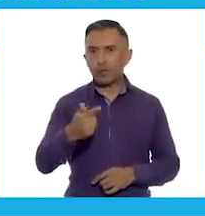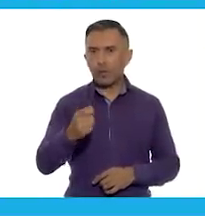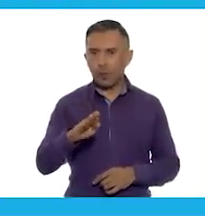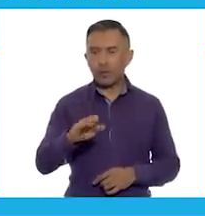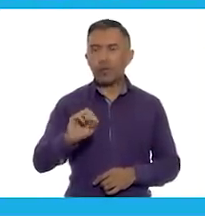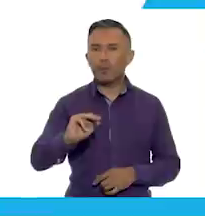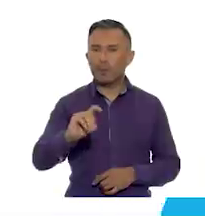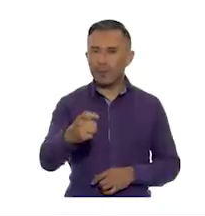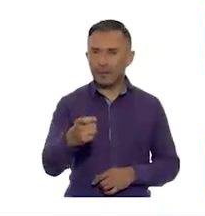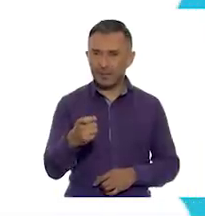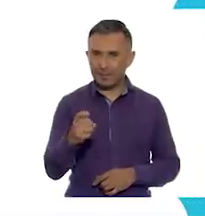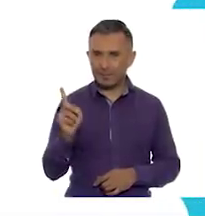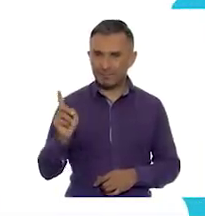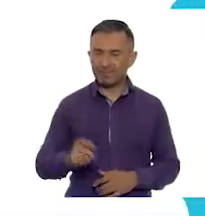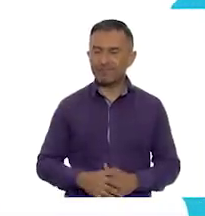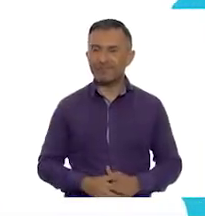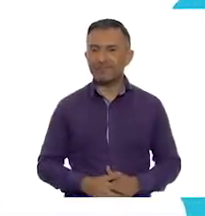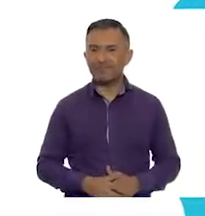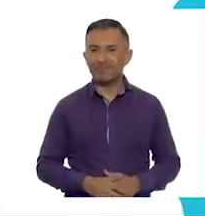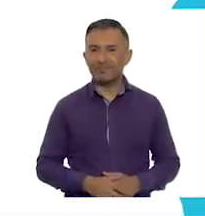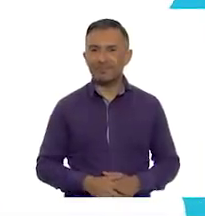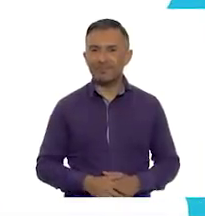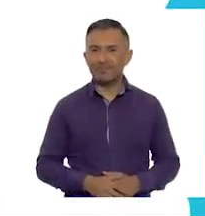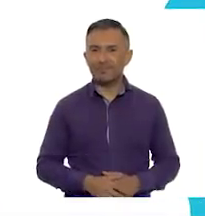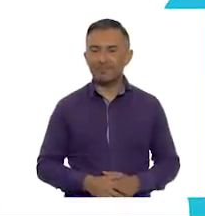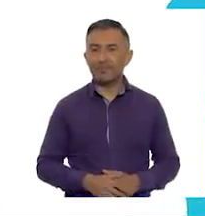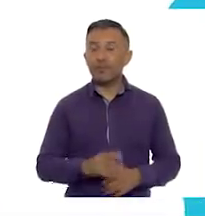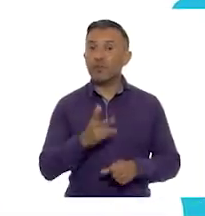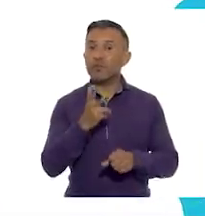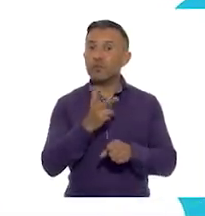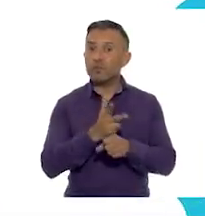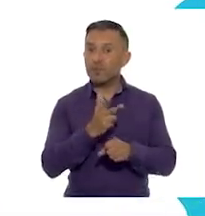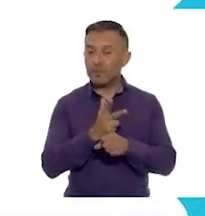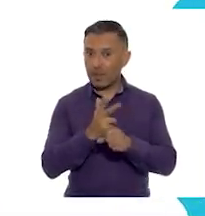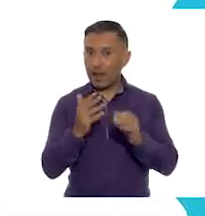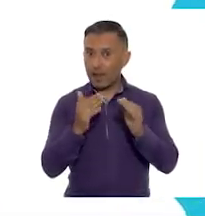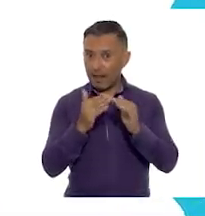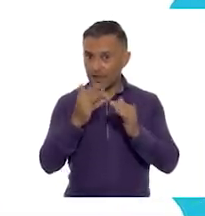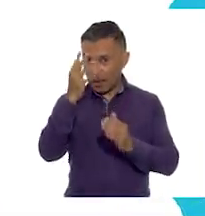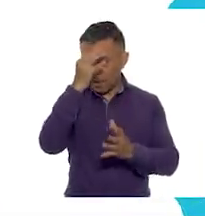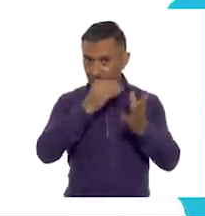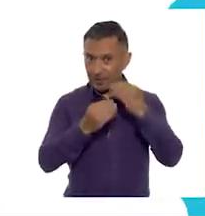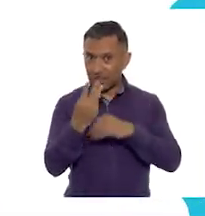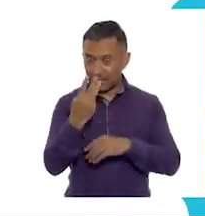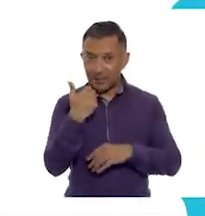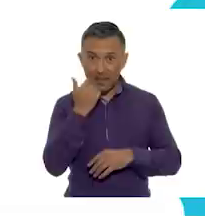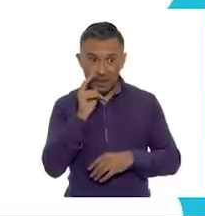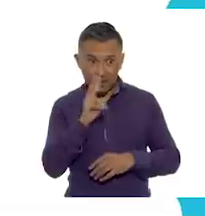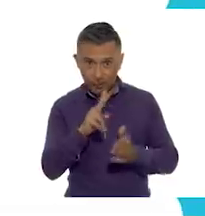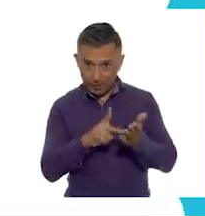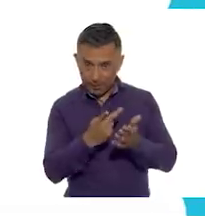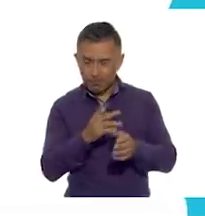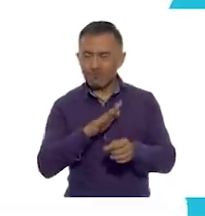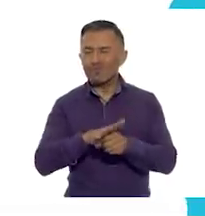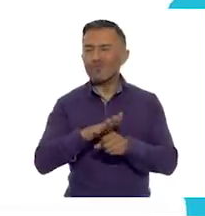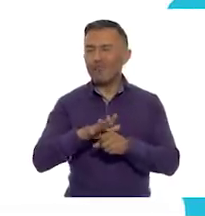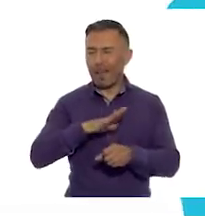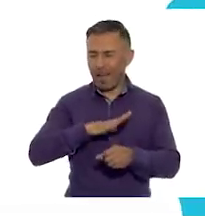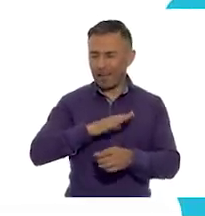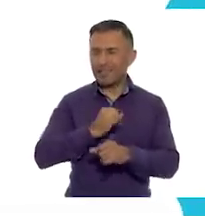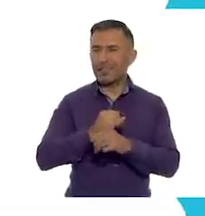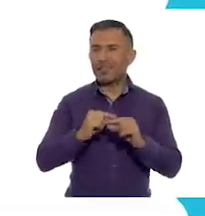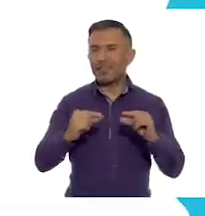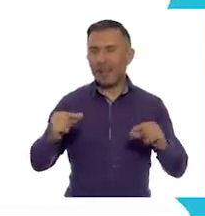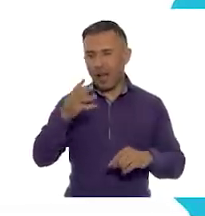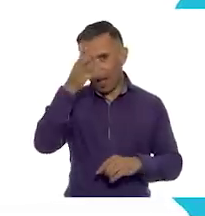.mx Si quieres volver a ver los programas de Aprende en Casa 3, los puedes encontrar en la siguiente liga,